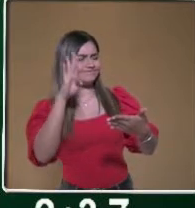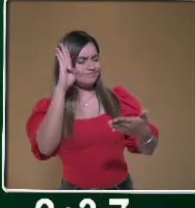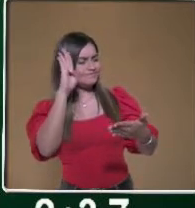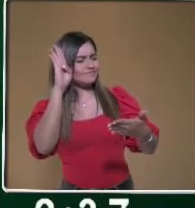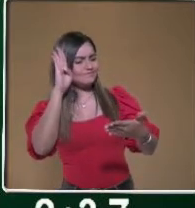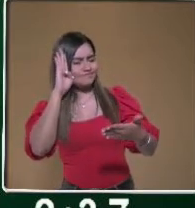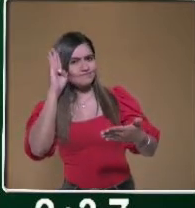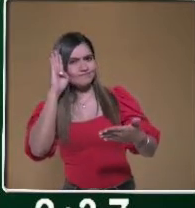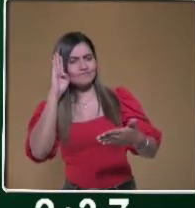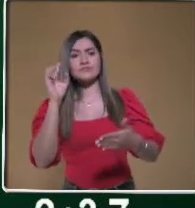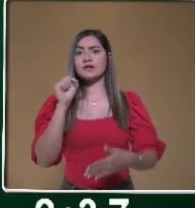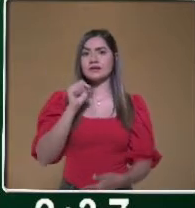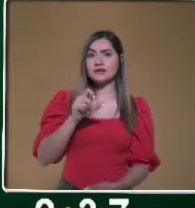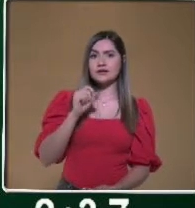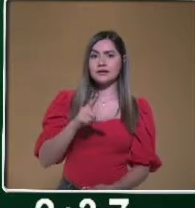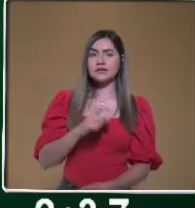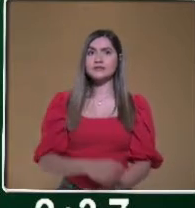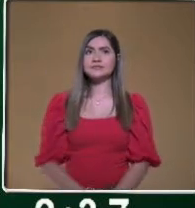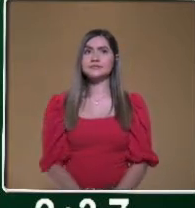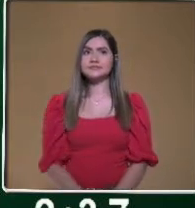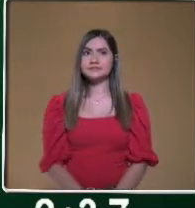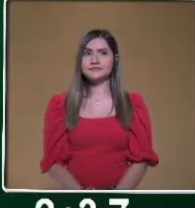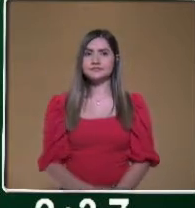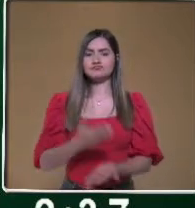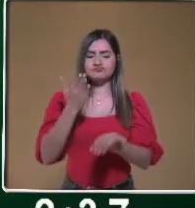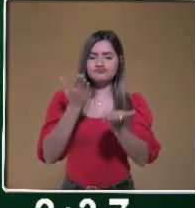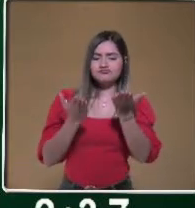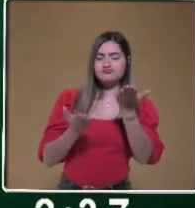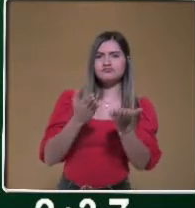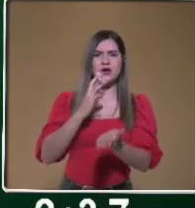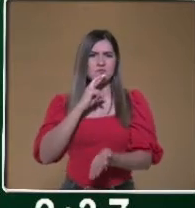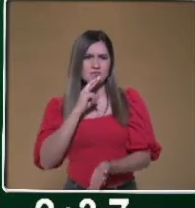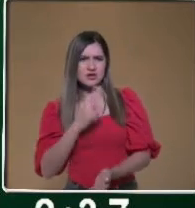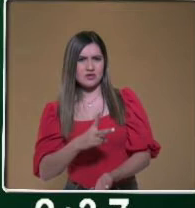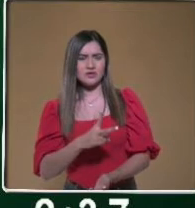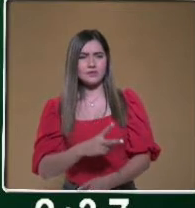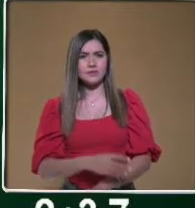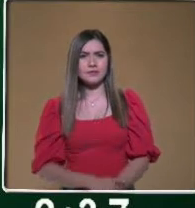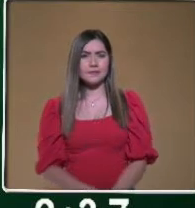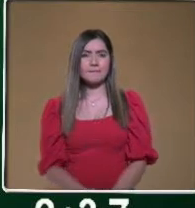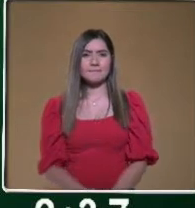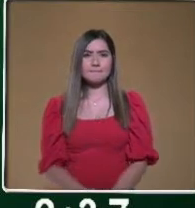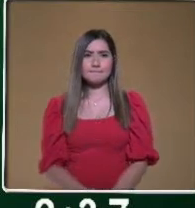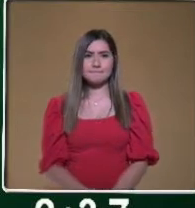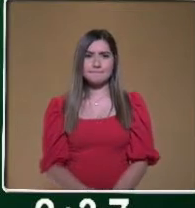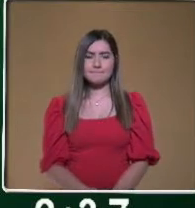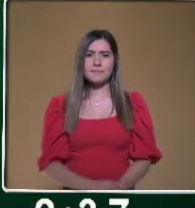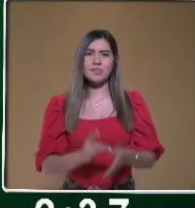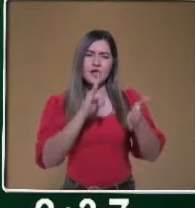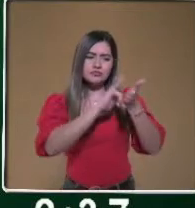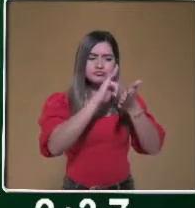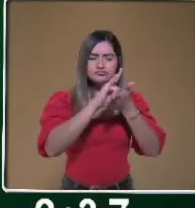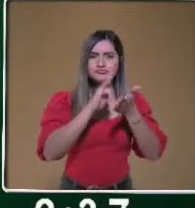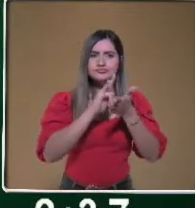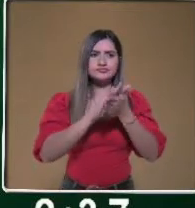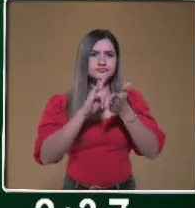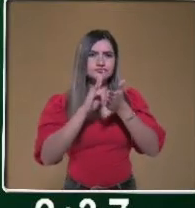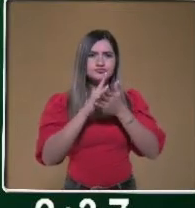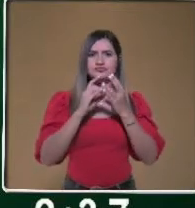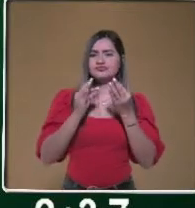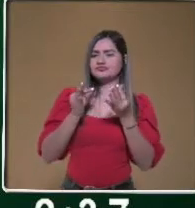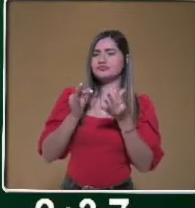tendencias del amor. Valorando las cosas no por marca, sino por calidad.